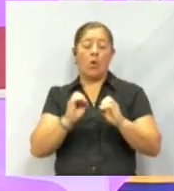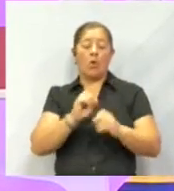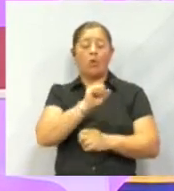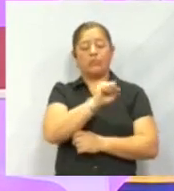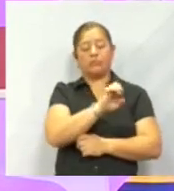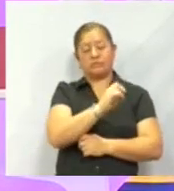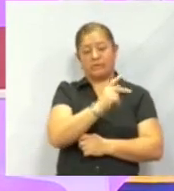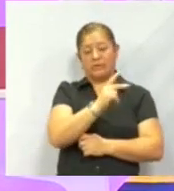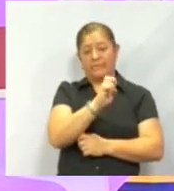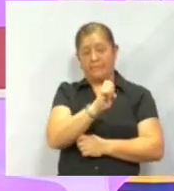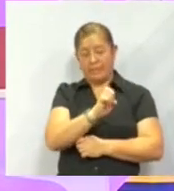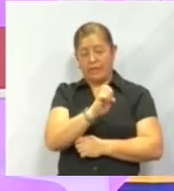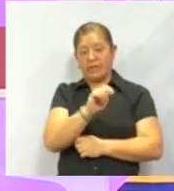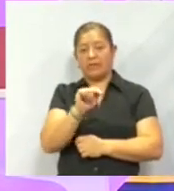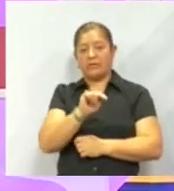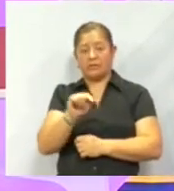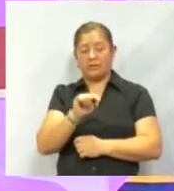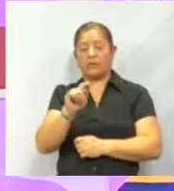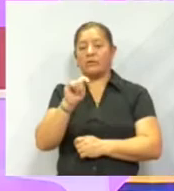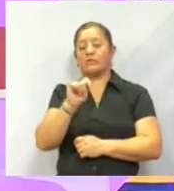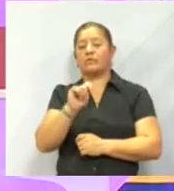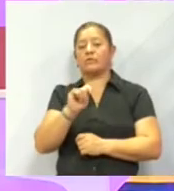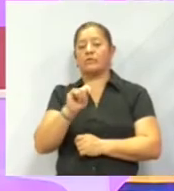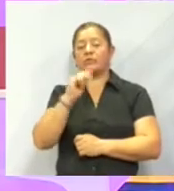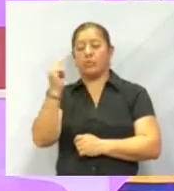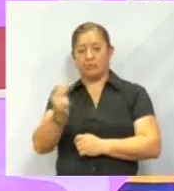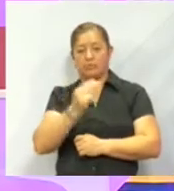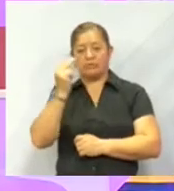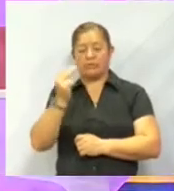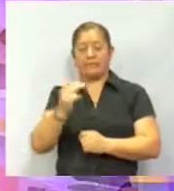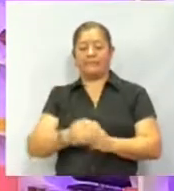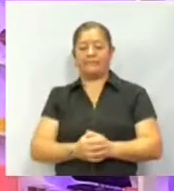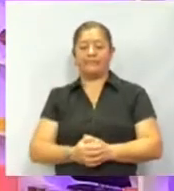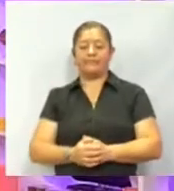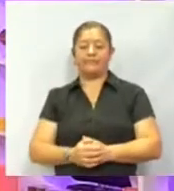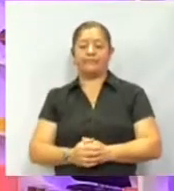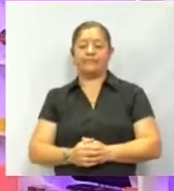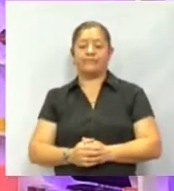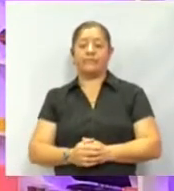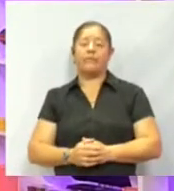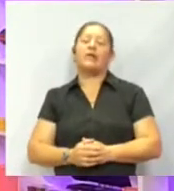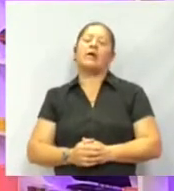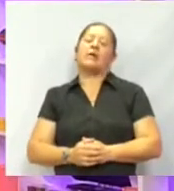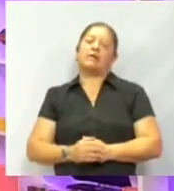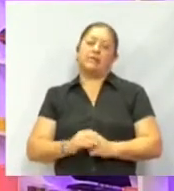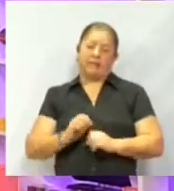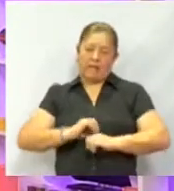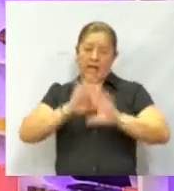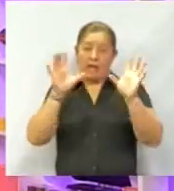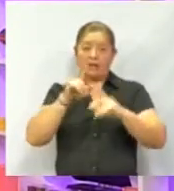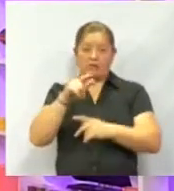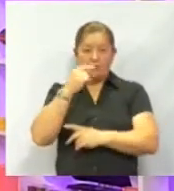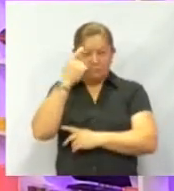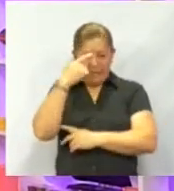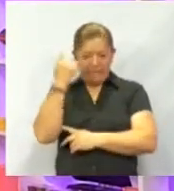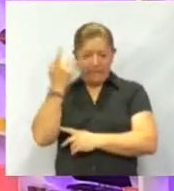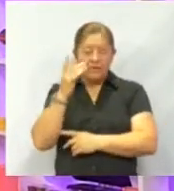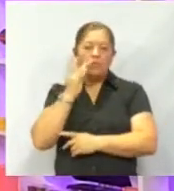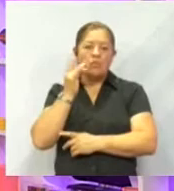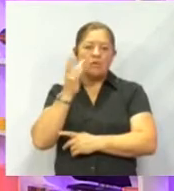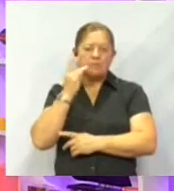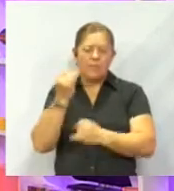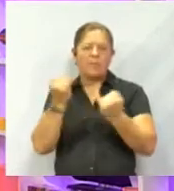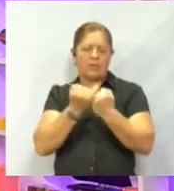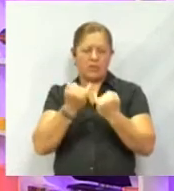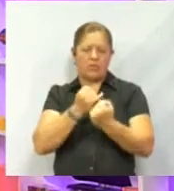Secretaría de Educación Pública Tlaxcala UZ. Ahora, que si te facilita más el WhatsApp, en